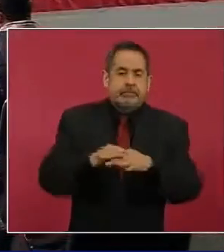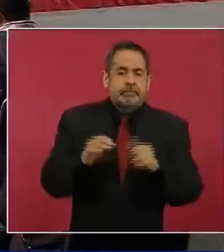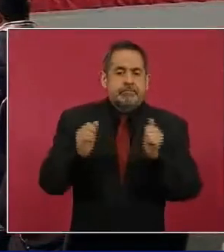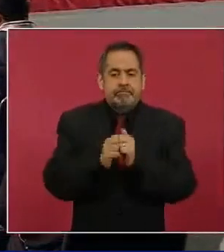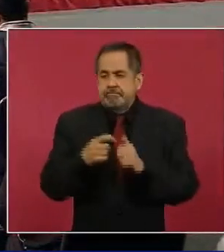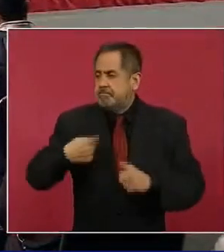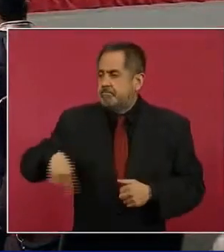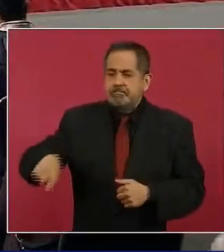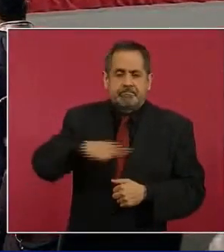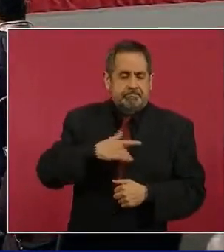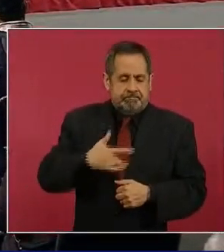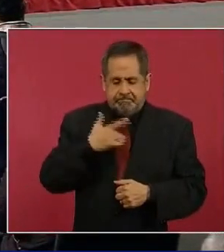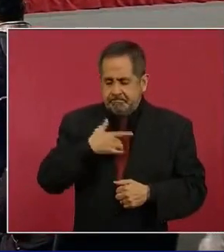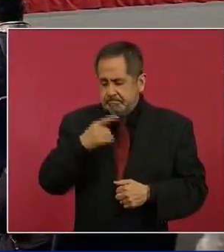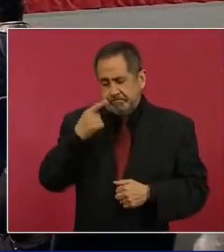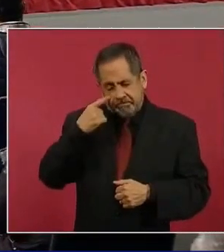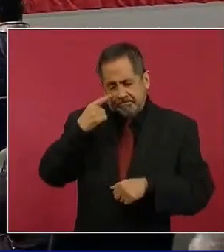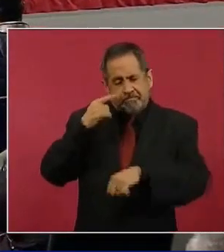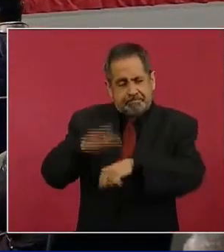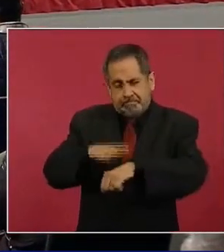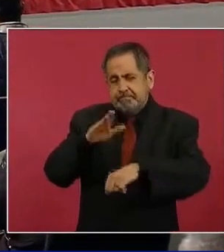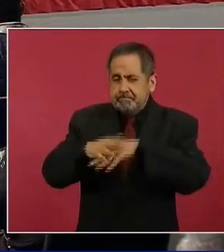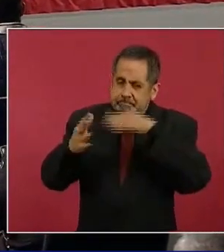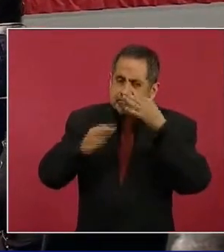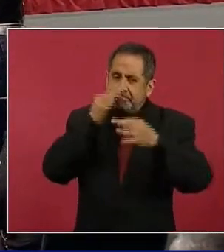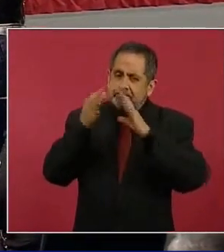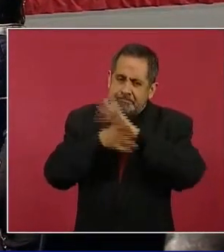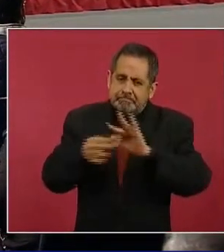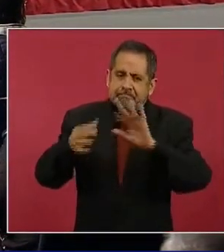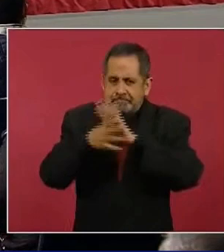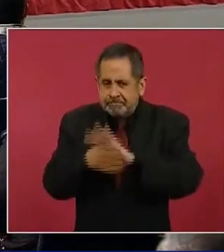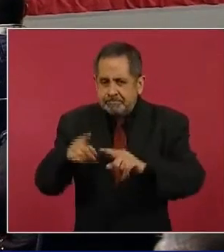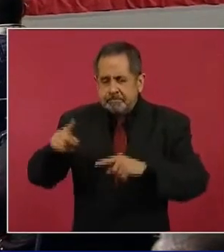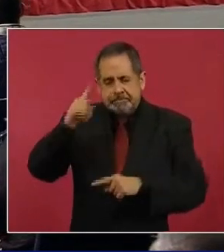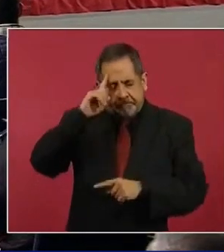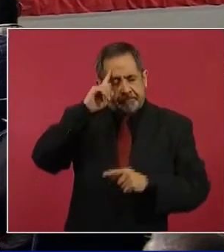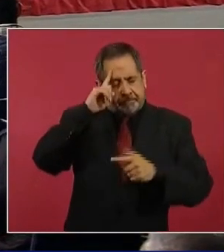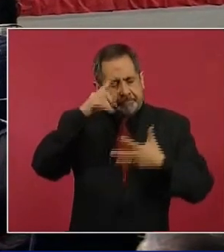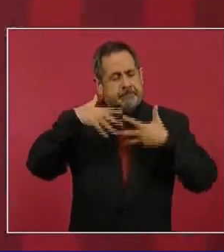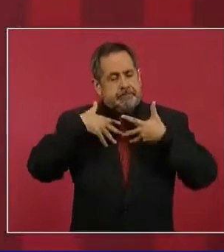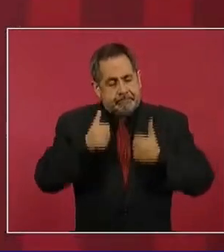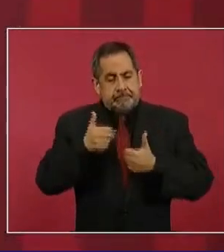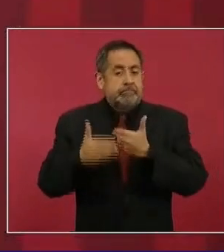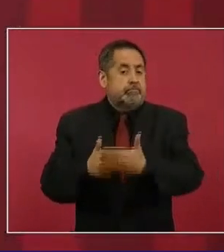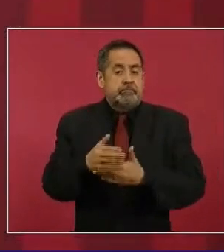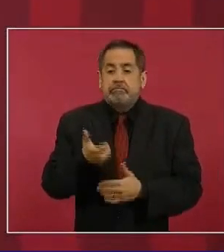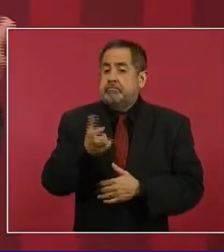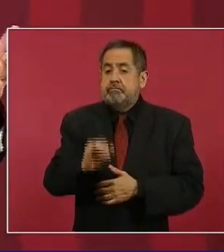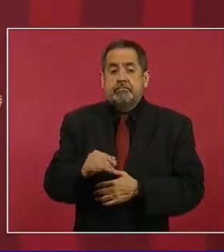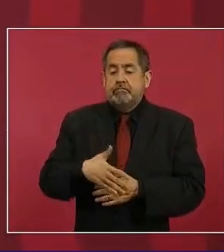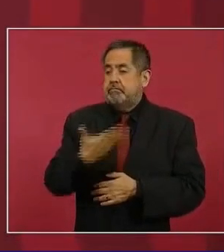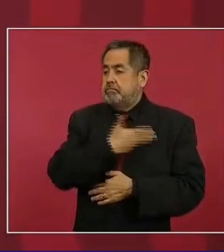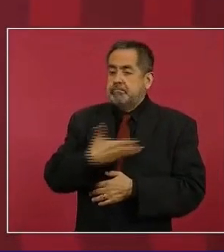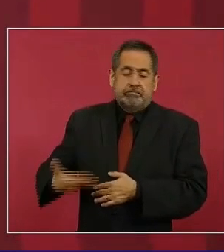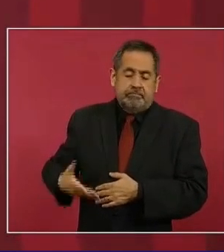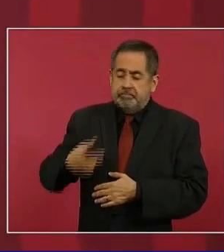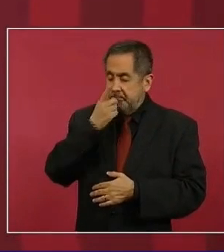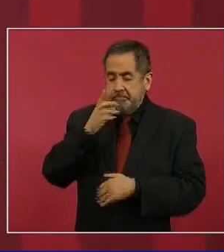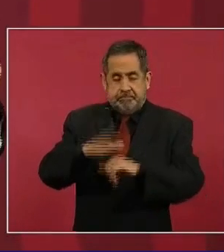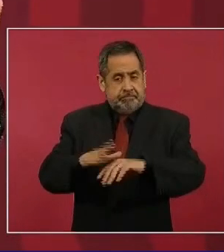convencimiento, a través de la promoción de la salud. Por eso hemos tenido este esquema que ha instruido el presidente de absoluta